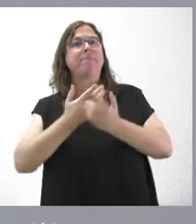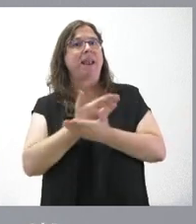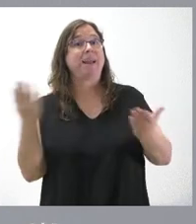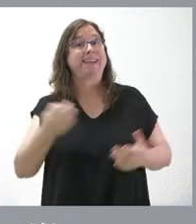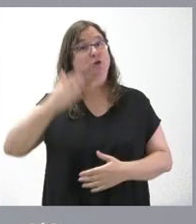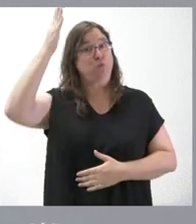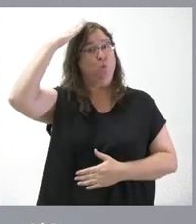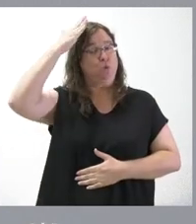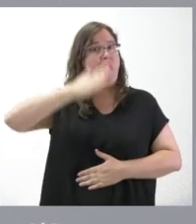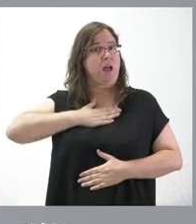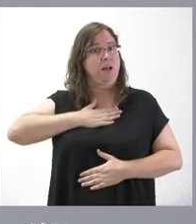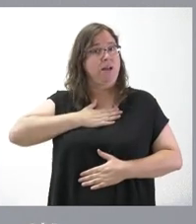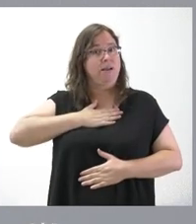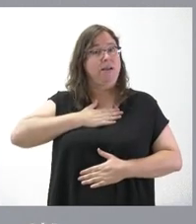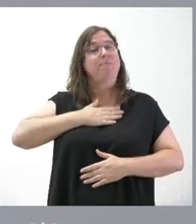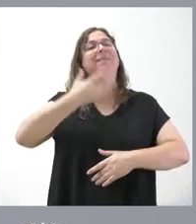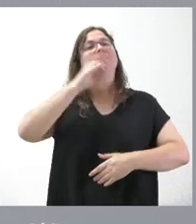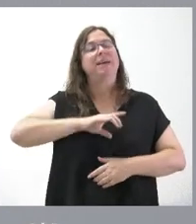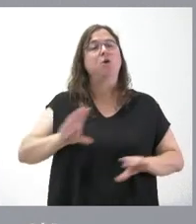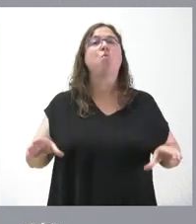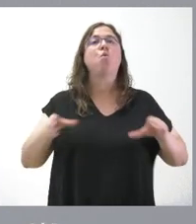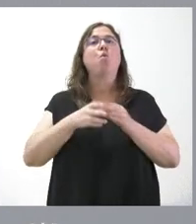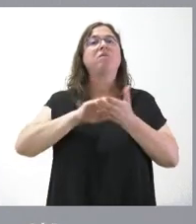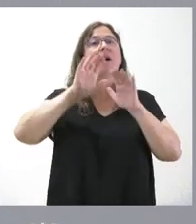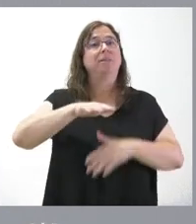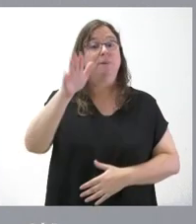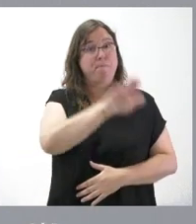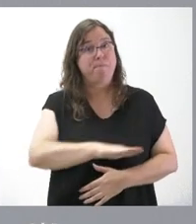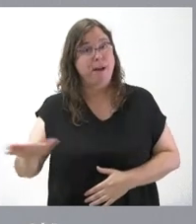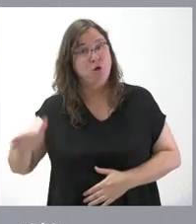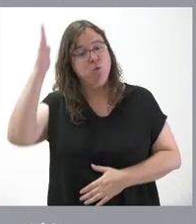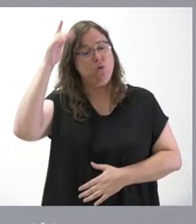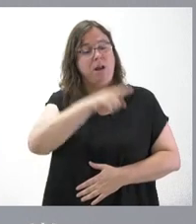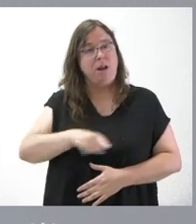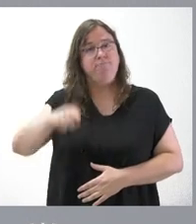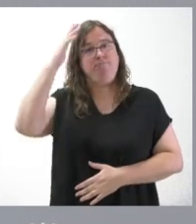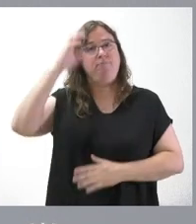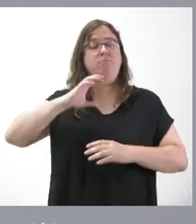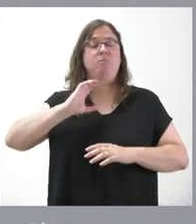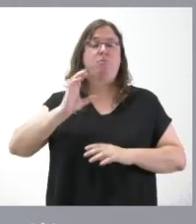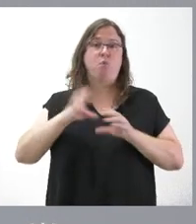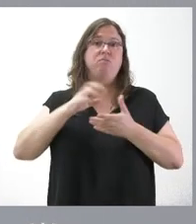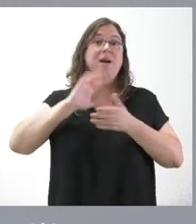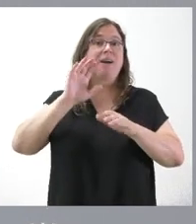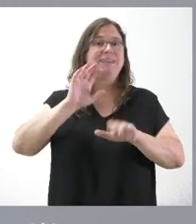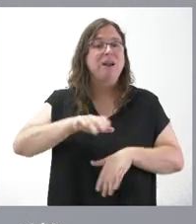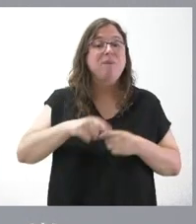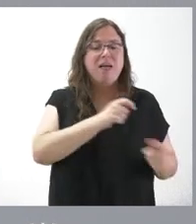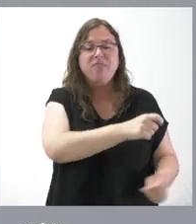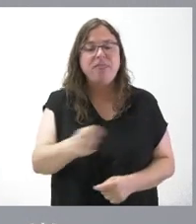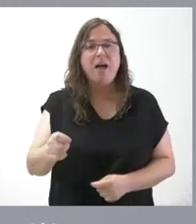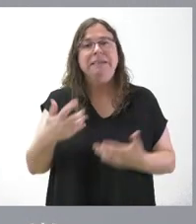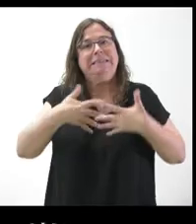tutela recaiga en favor de la Junta de Castilla y León, de estos menores, para que, lógicamente, seamos capaces de asegurar esta